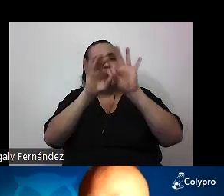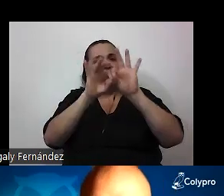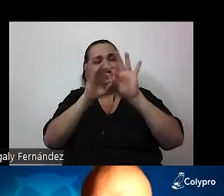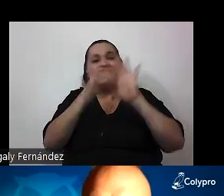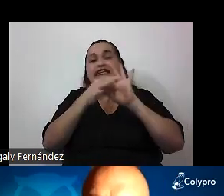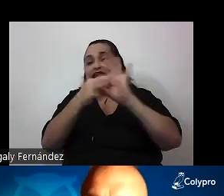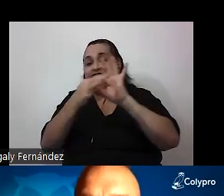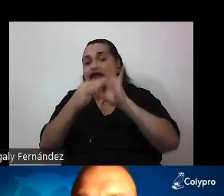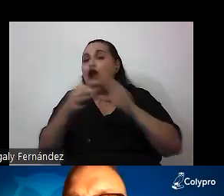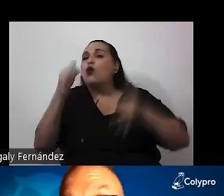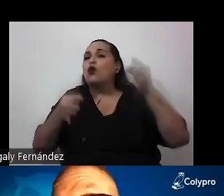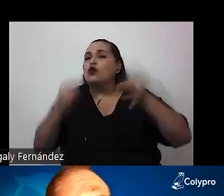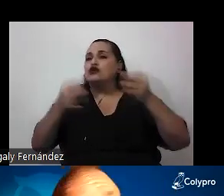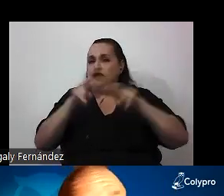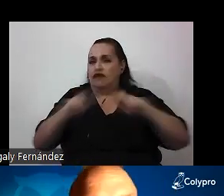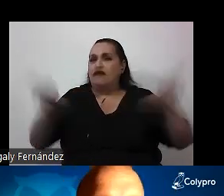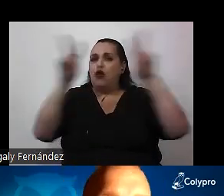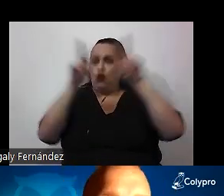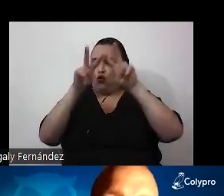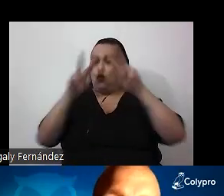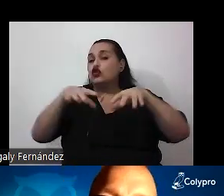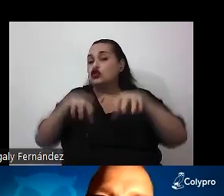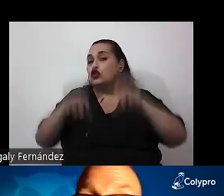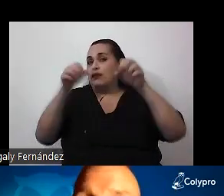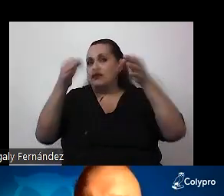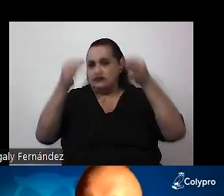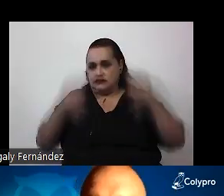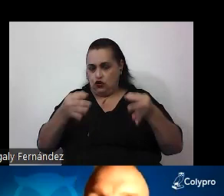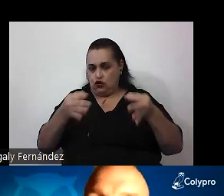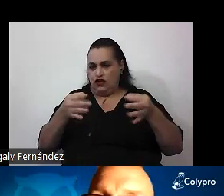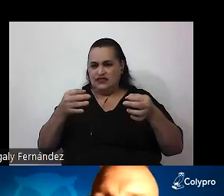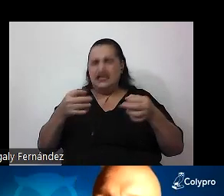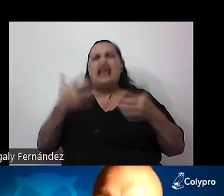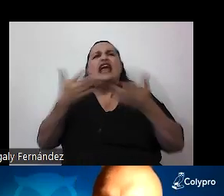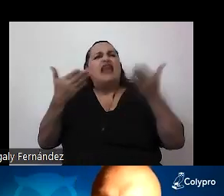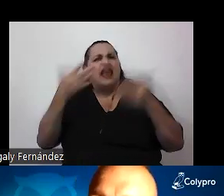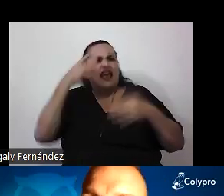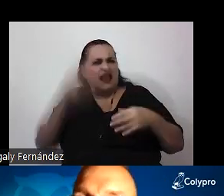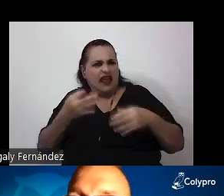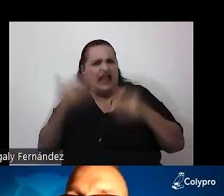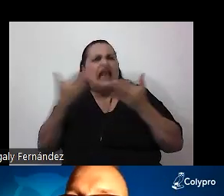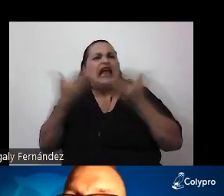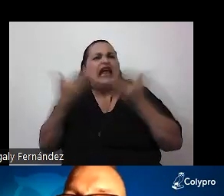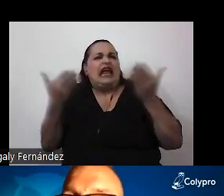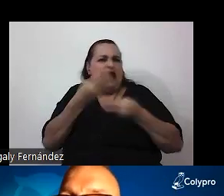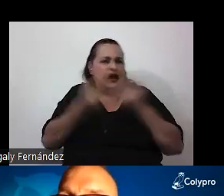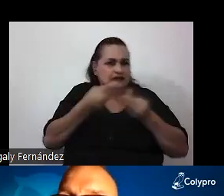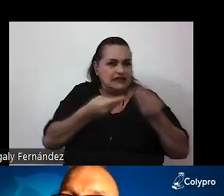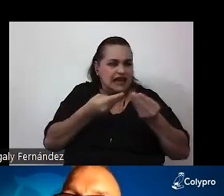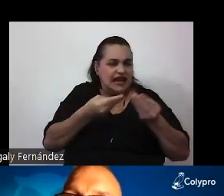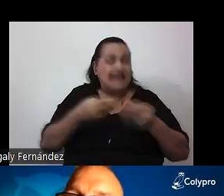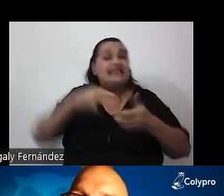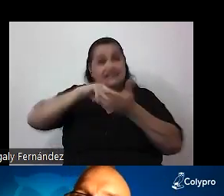valor o tomas de decisión sobre qué creer o qué hacer, y que implica